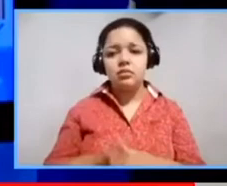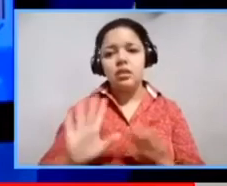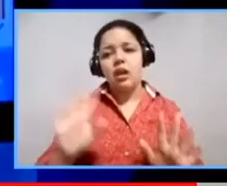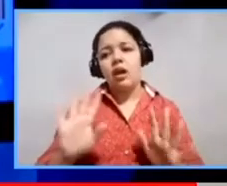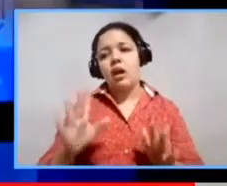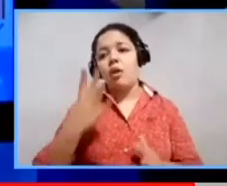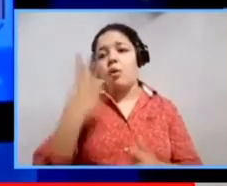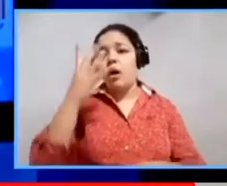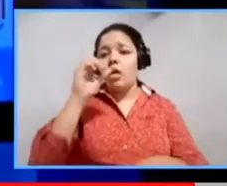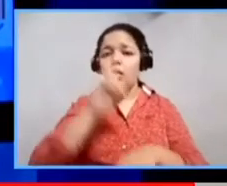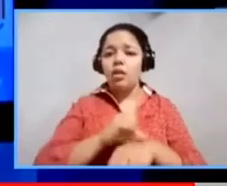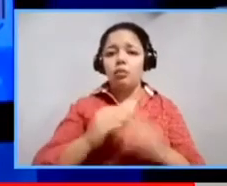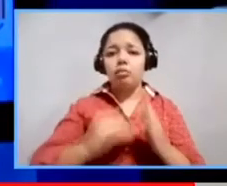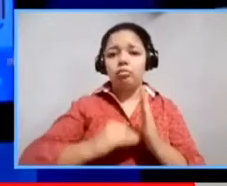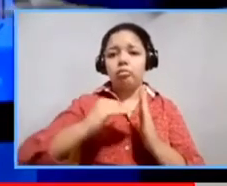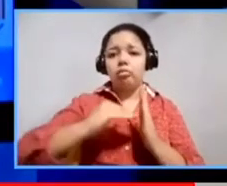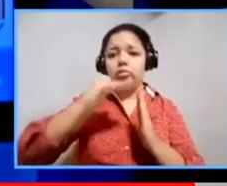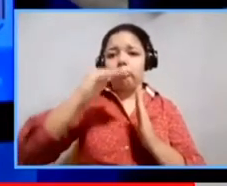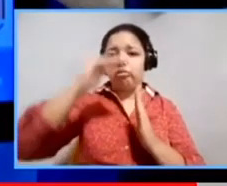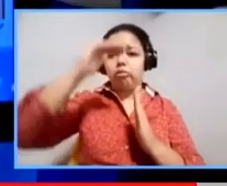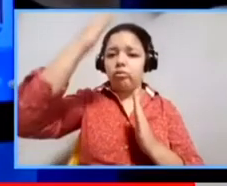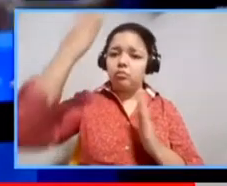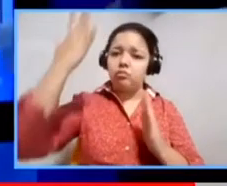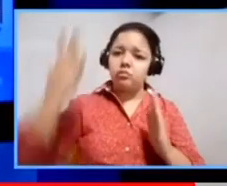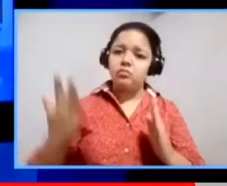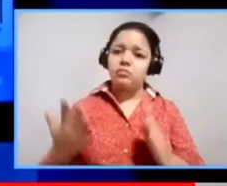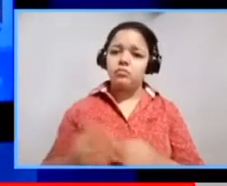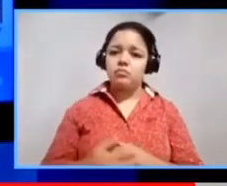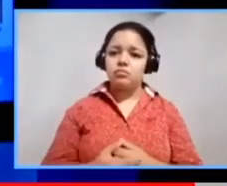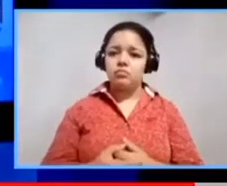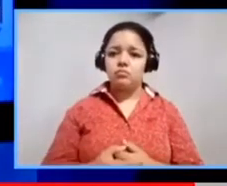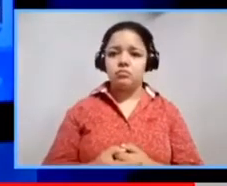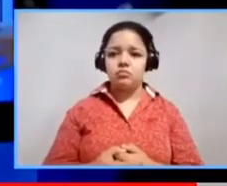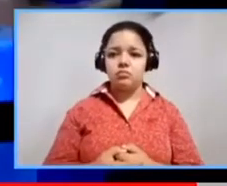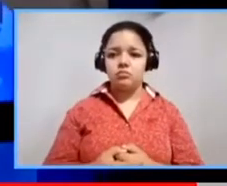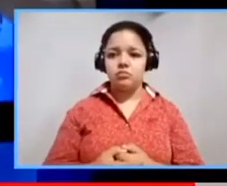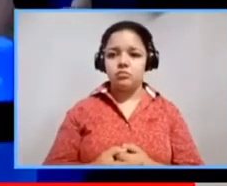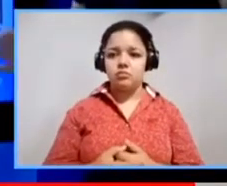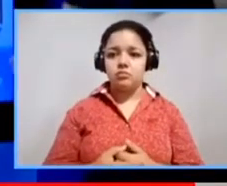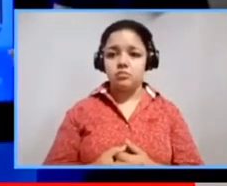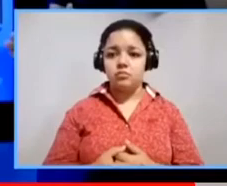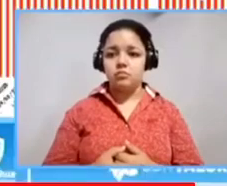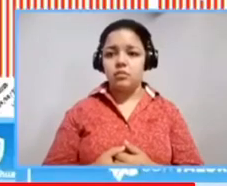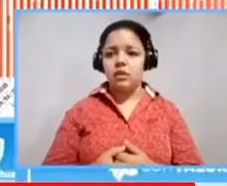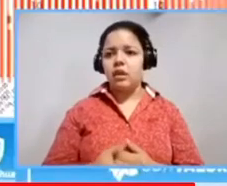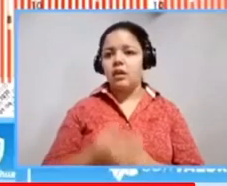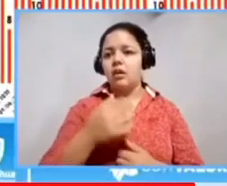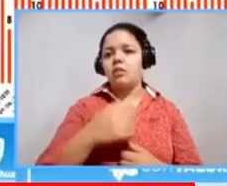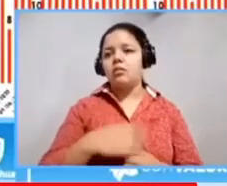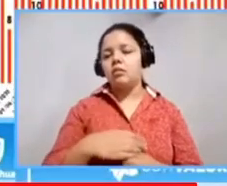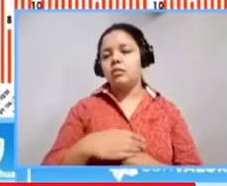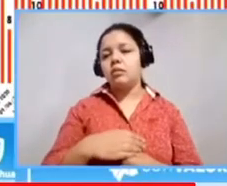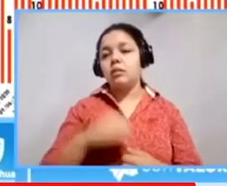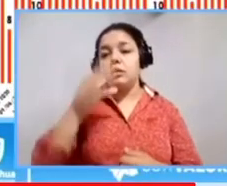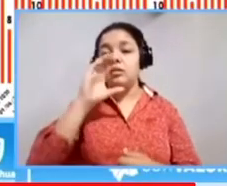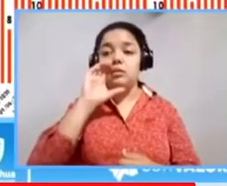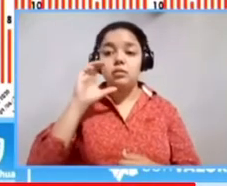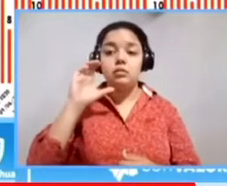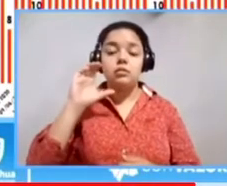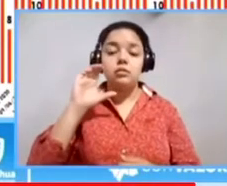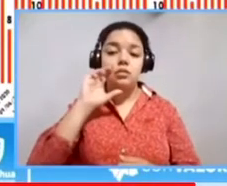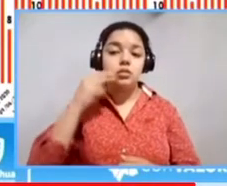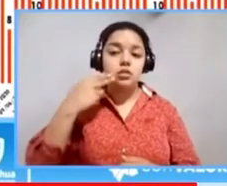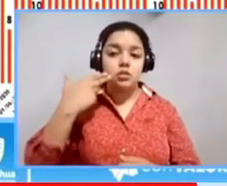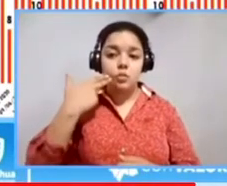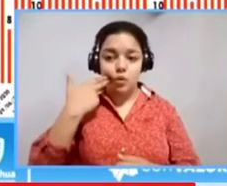ascenso nuevamente en la casuística COVID-19 y por municipio en el estado de, en el municipio de